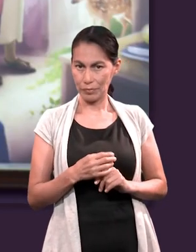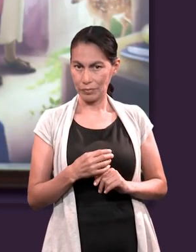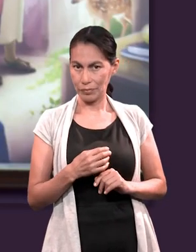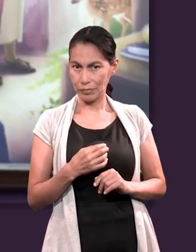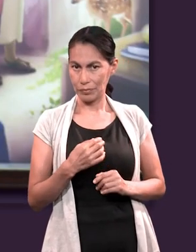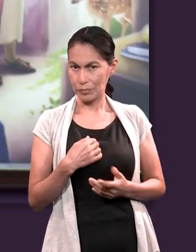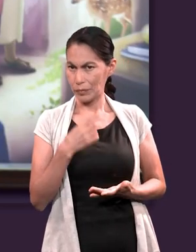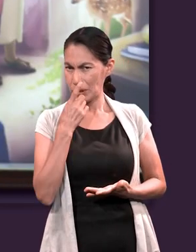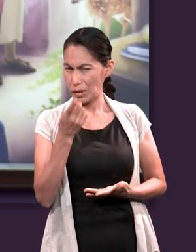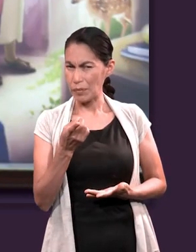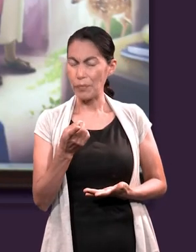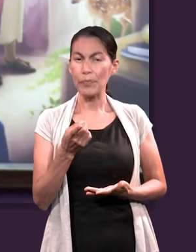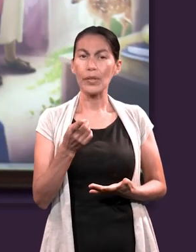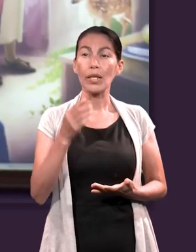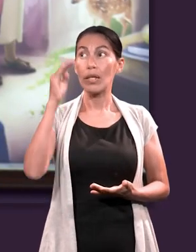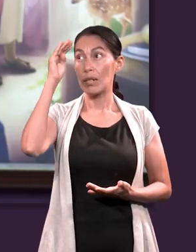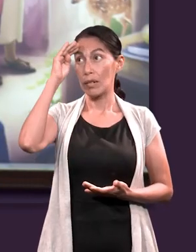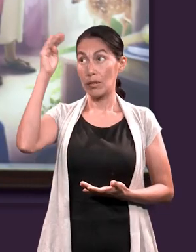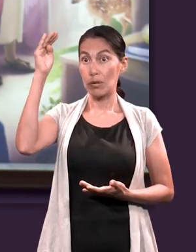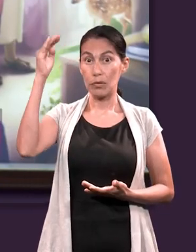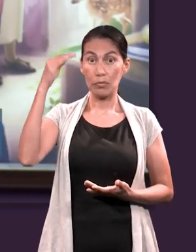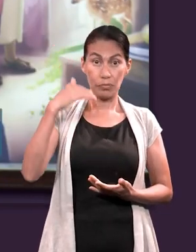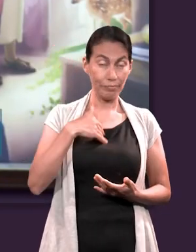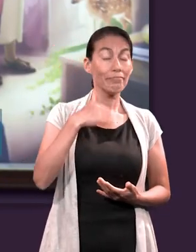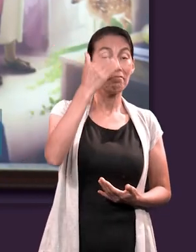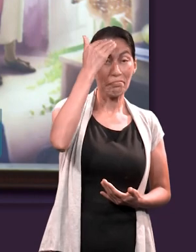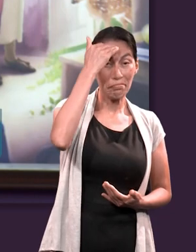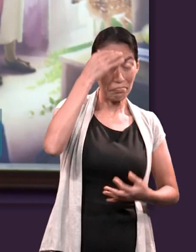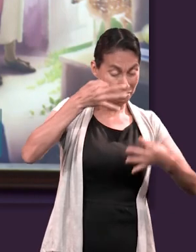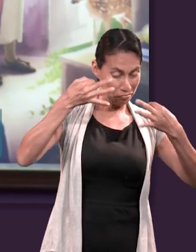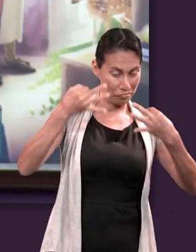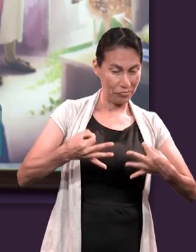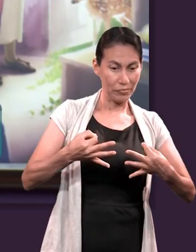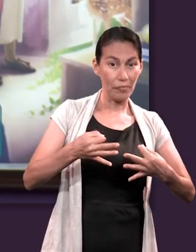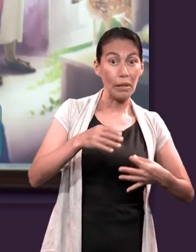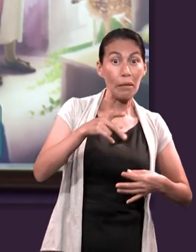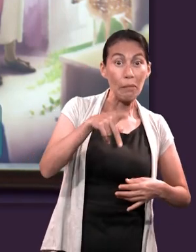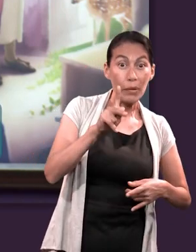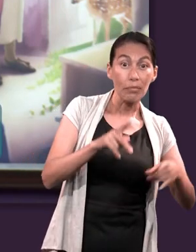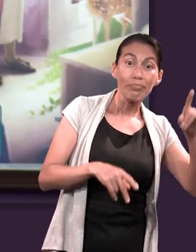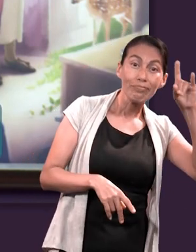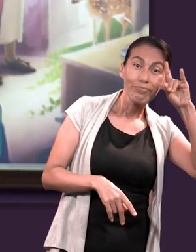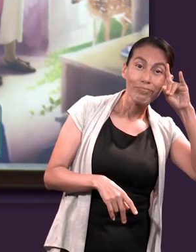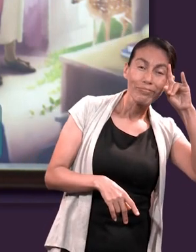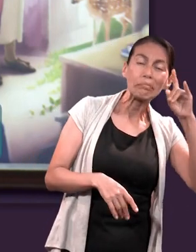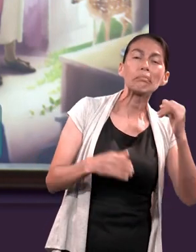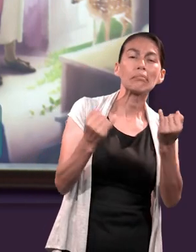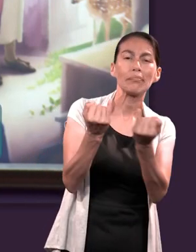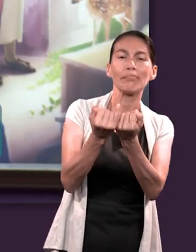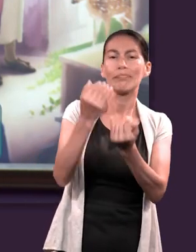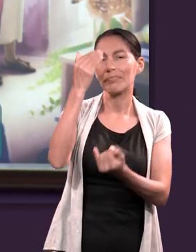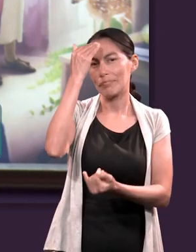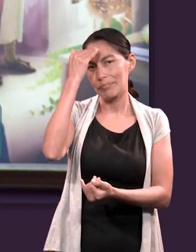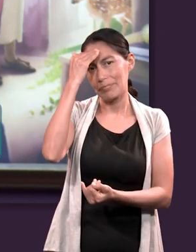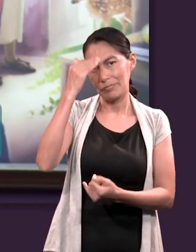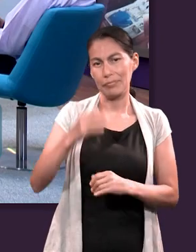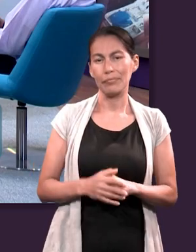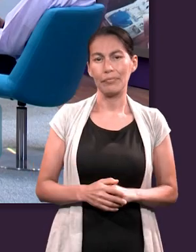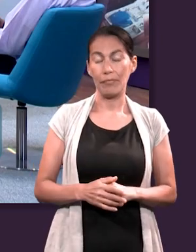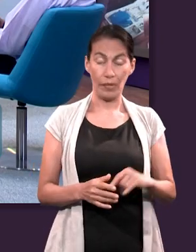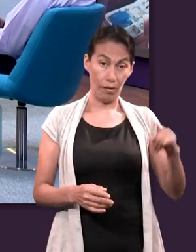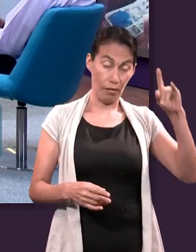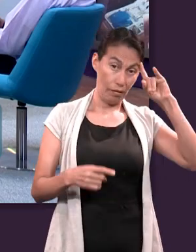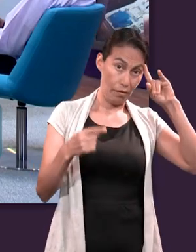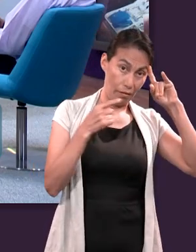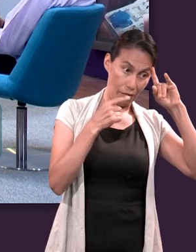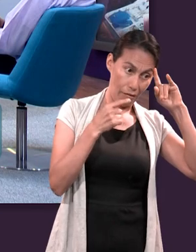el Señor nos conoce muy bien, pero el enemigo también. Entonces, Él se va a valer de